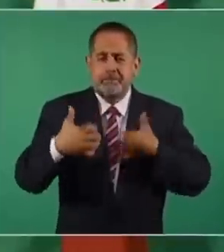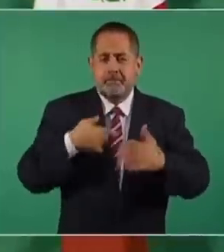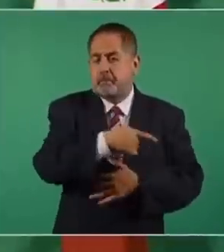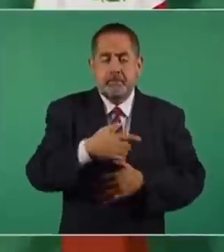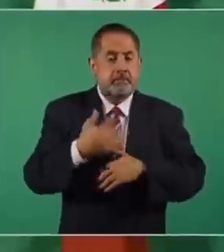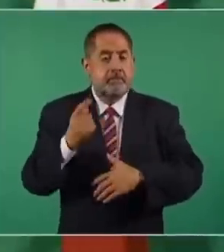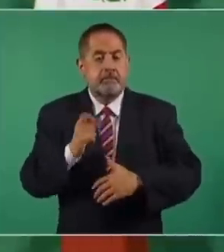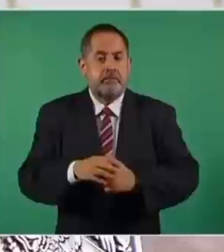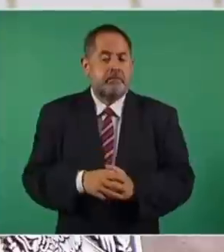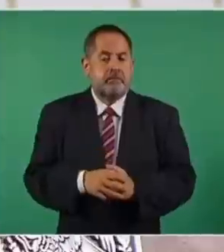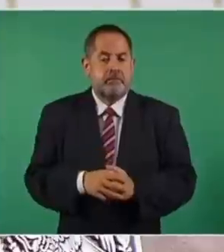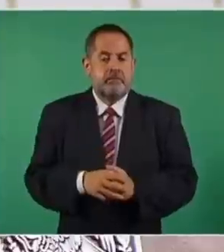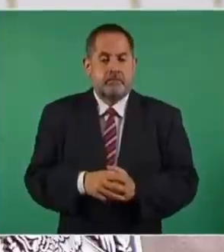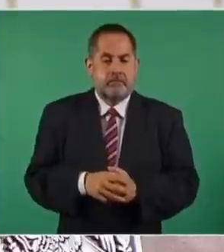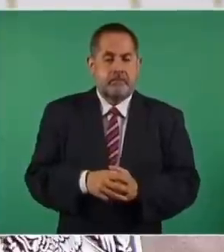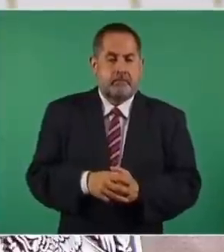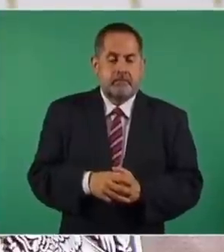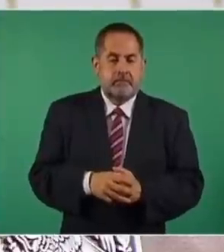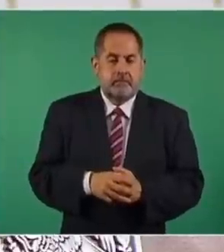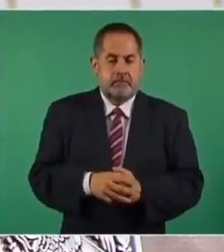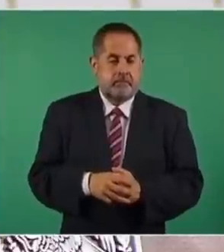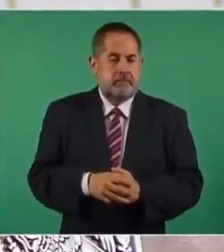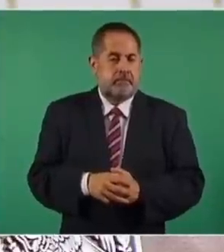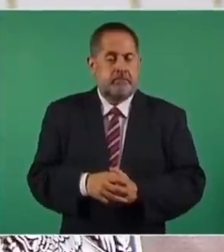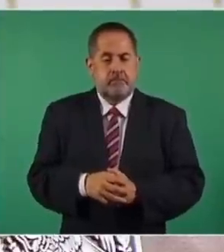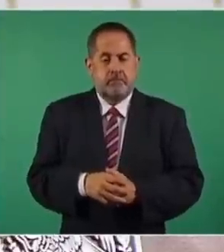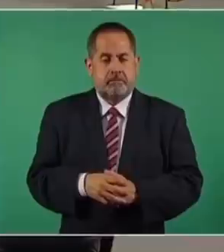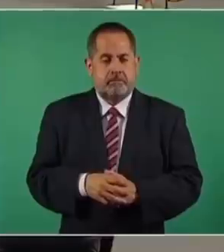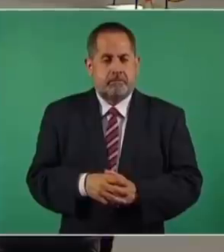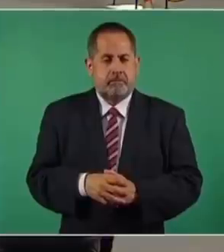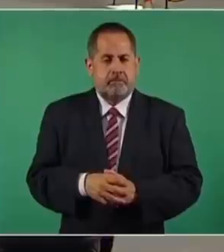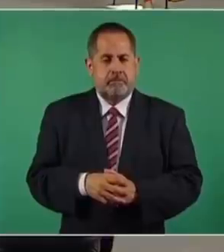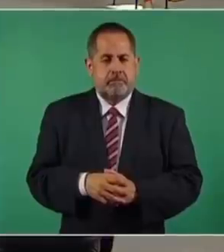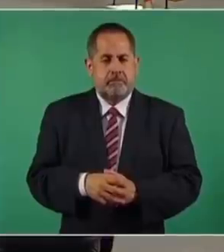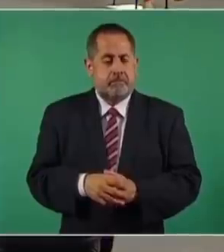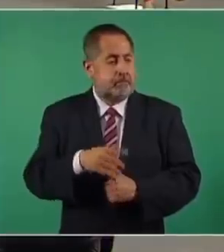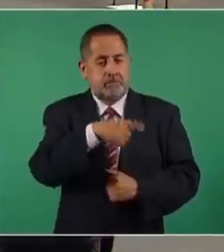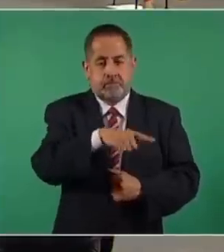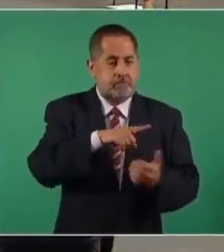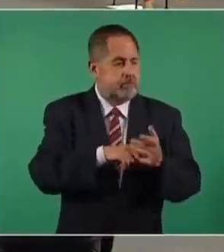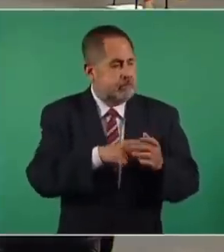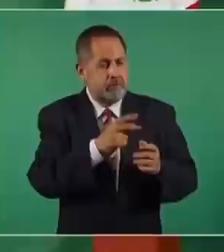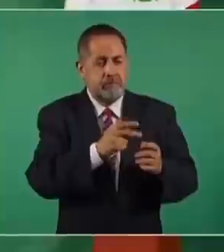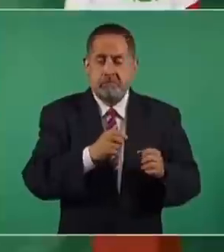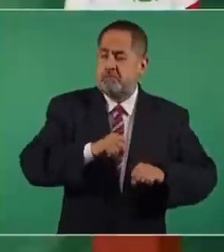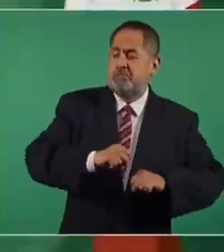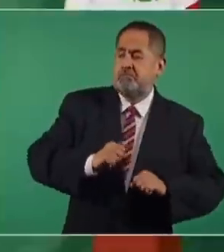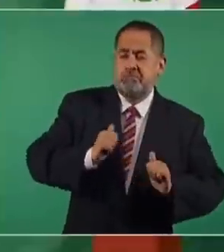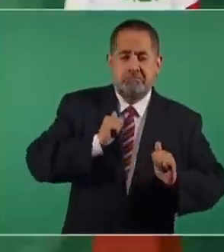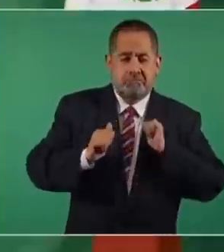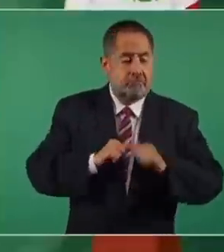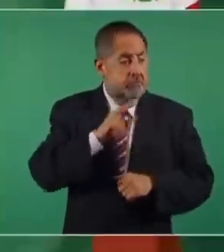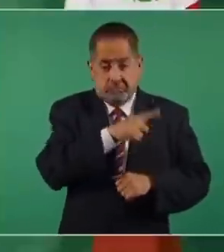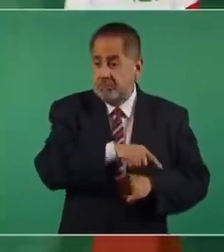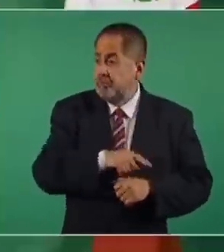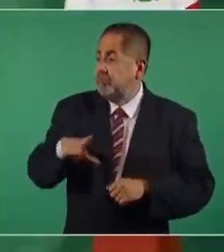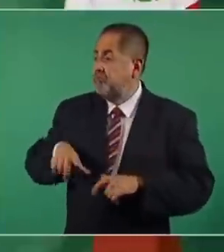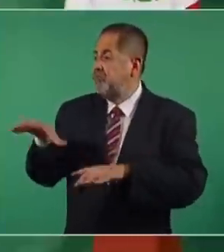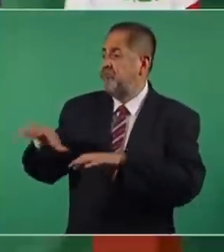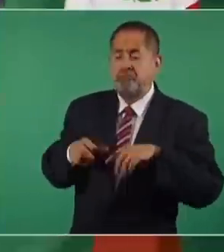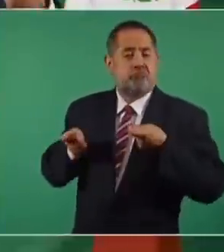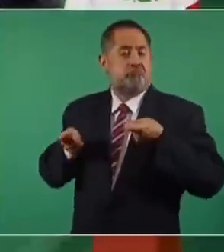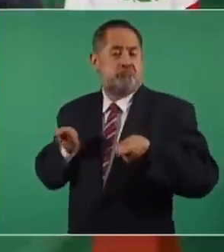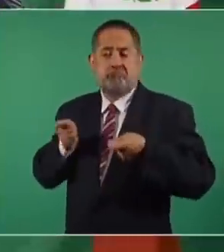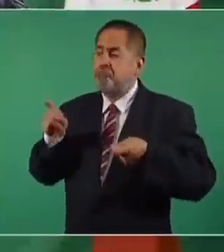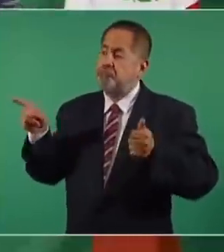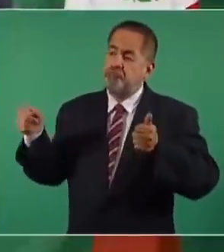porque eran los privilegiados. Estaba tomado el gobierno, lo